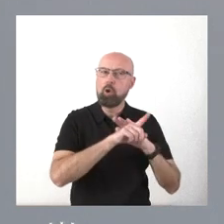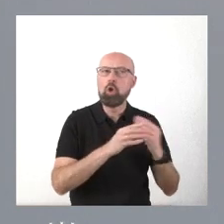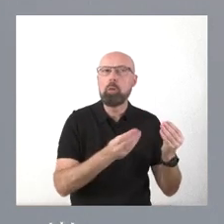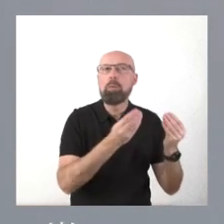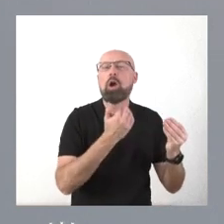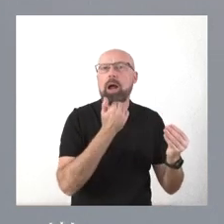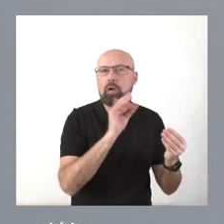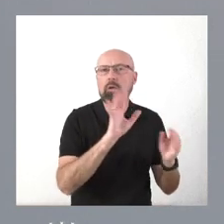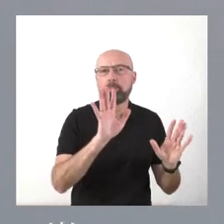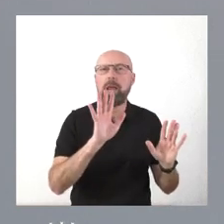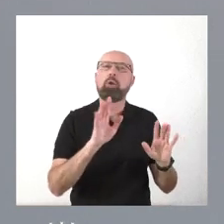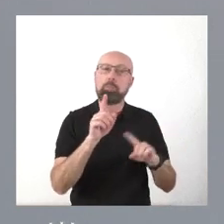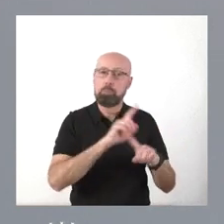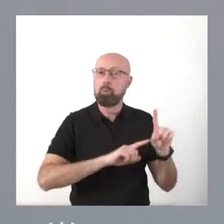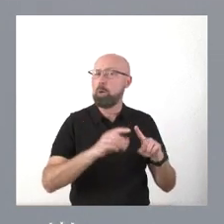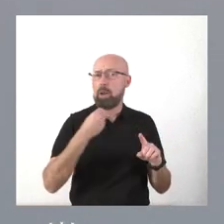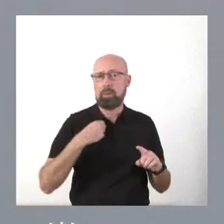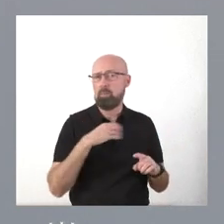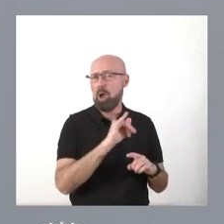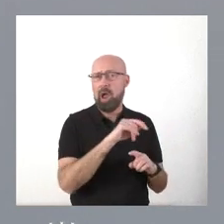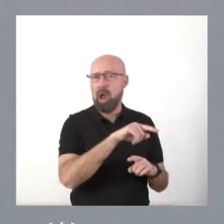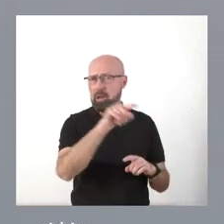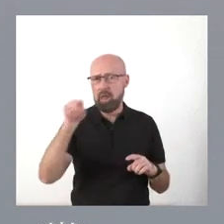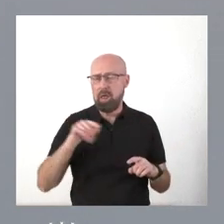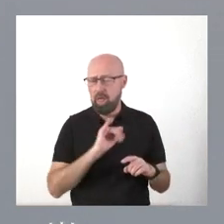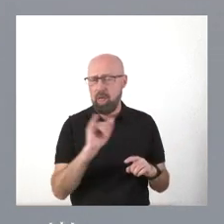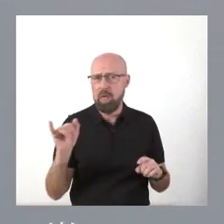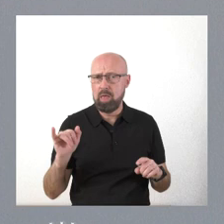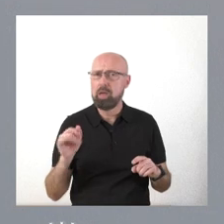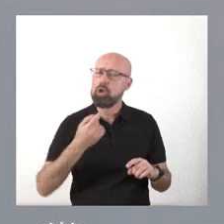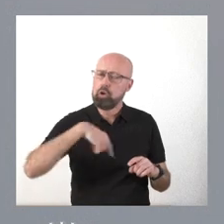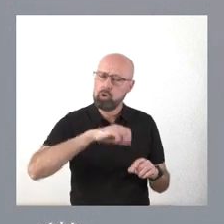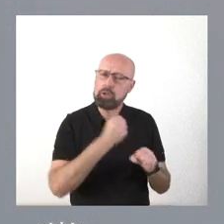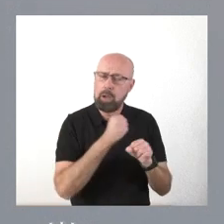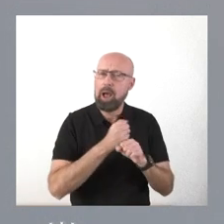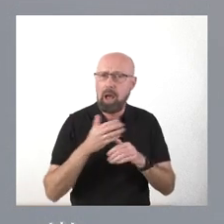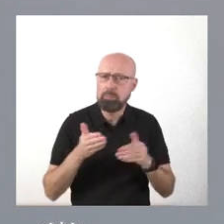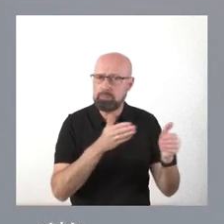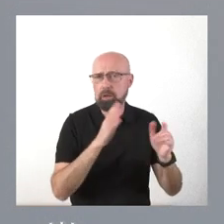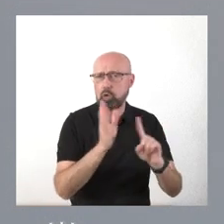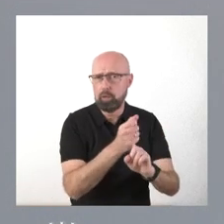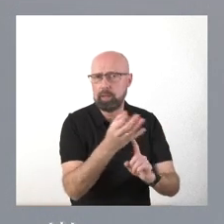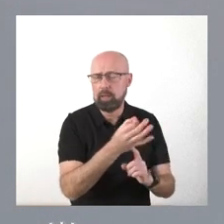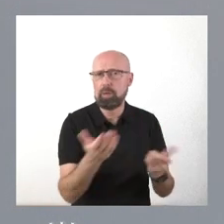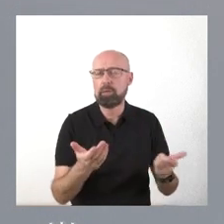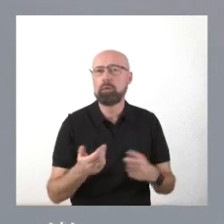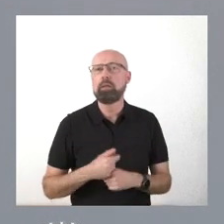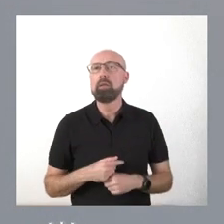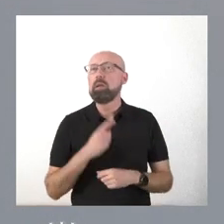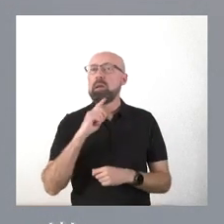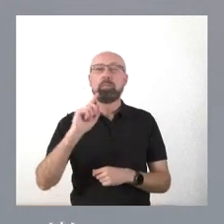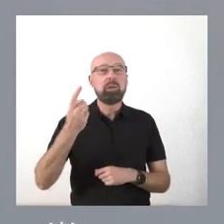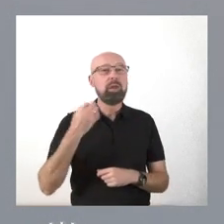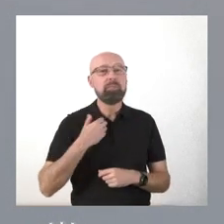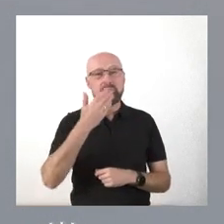problemas subsisten. Susisten también en Castilla y León y, por tanto, tenemos que trabajar en esa dirección. Es muy importante, antes de nada, no negar los problemas y no